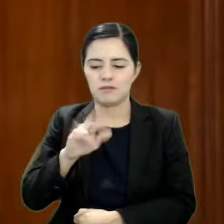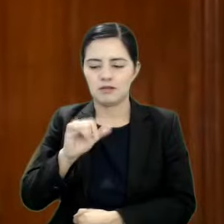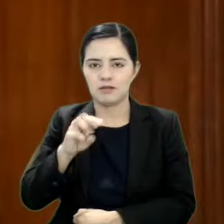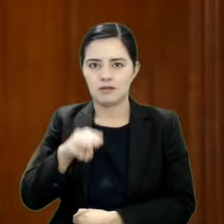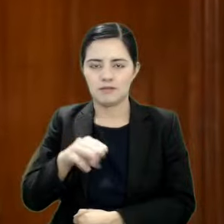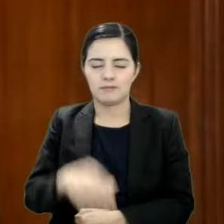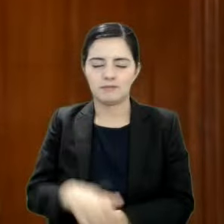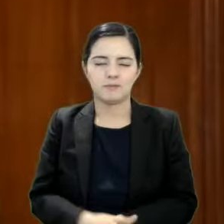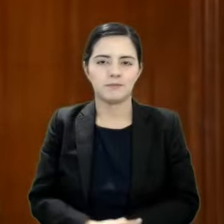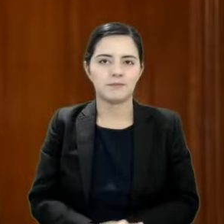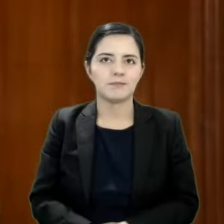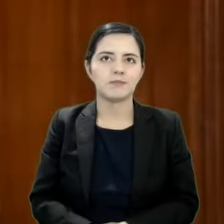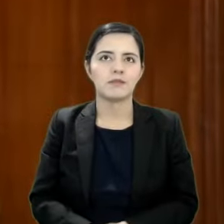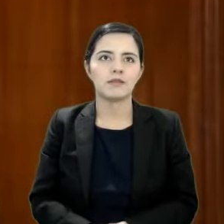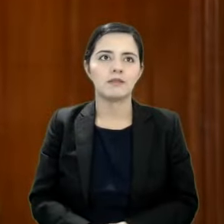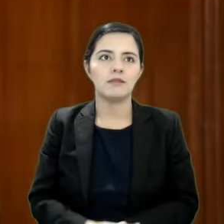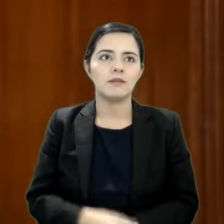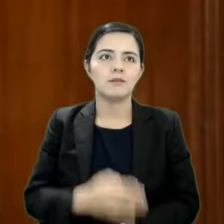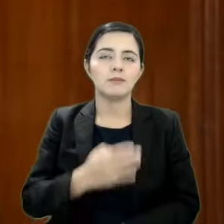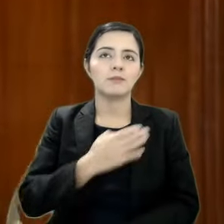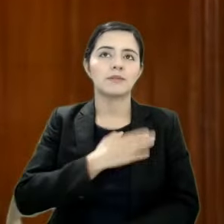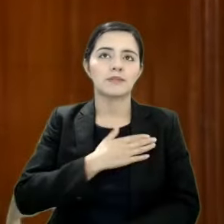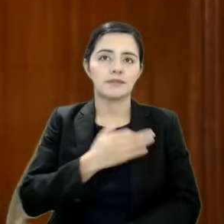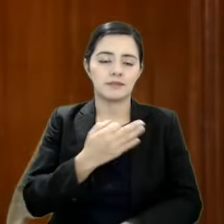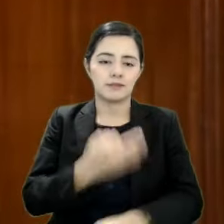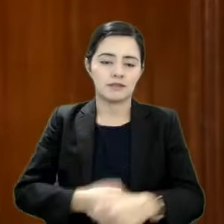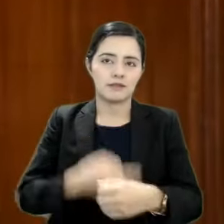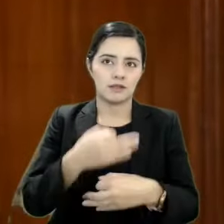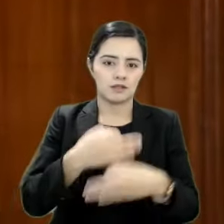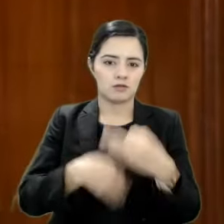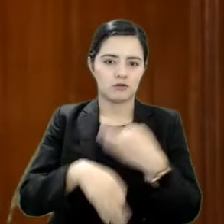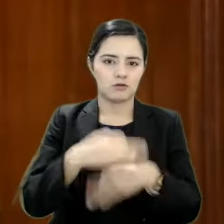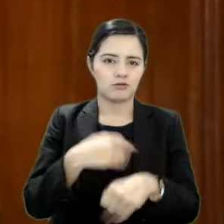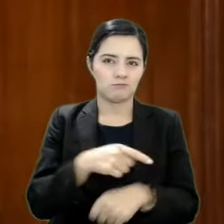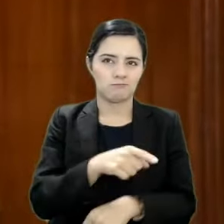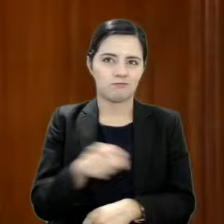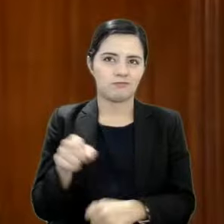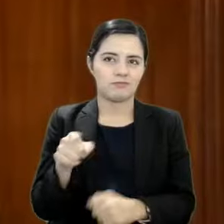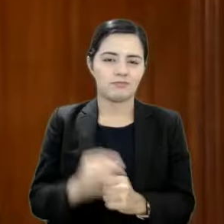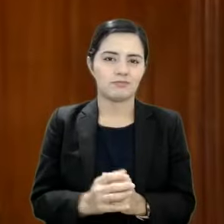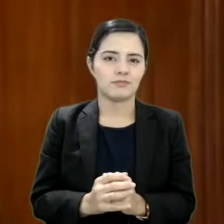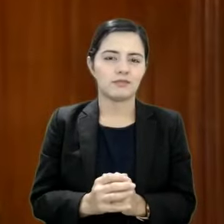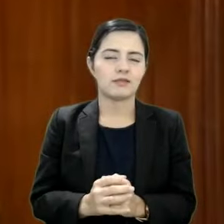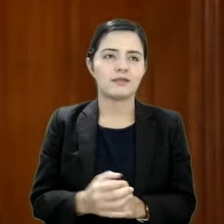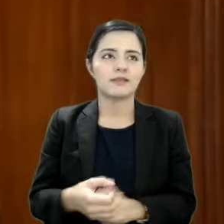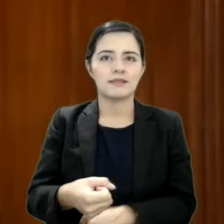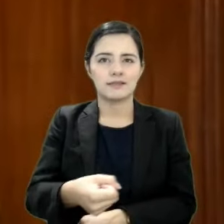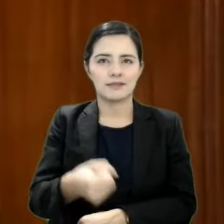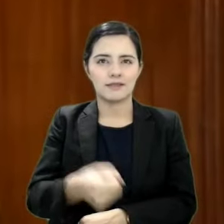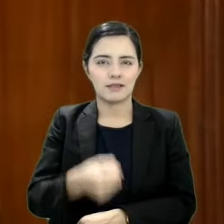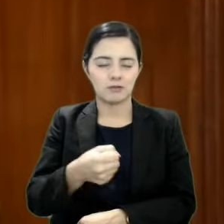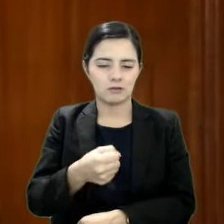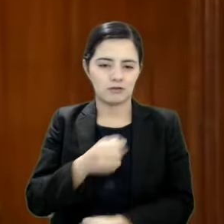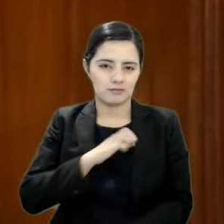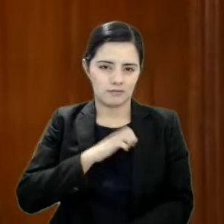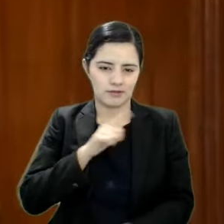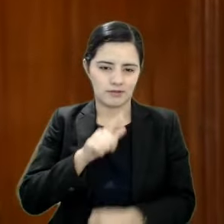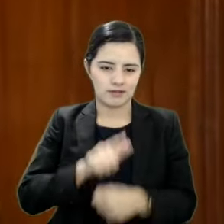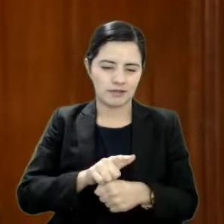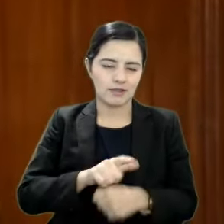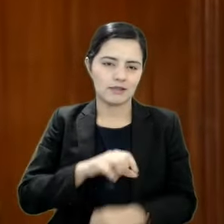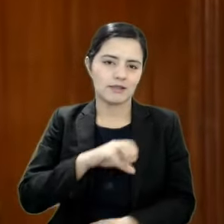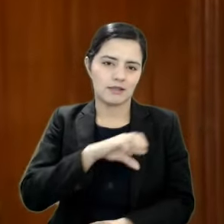Muy buenas tardes a todas y todos ustedes. Saludo con especial aprecio